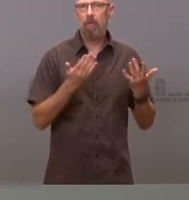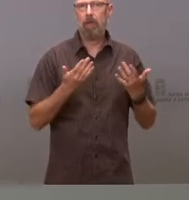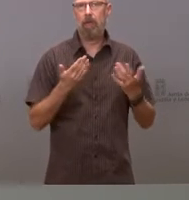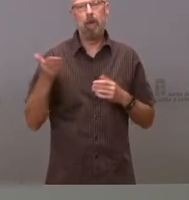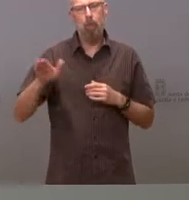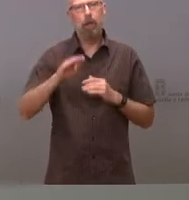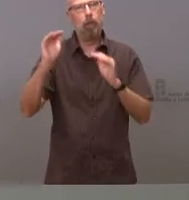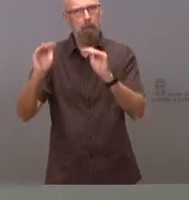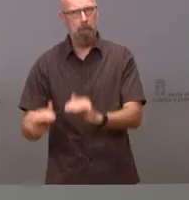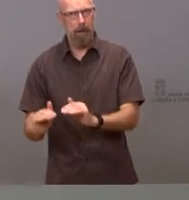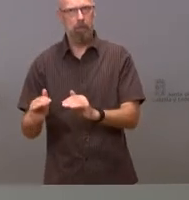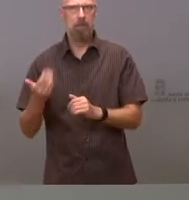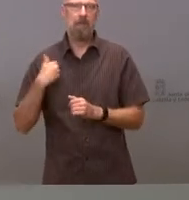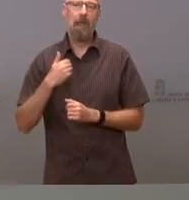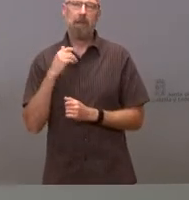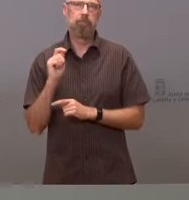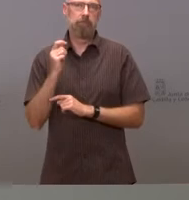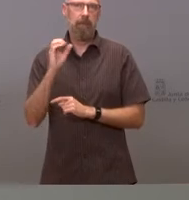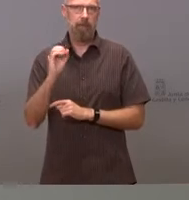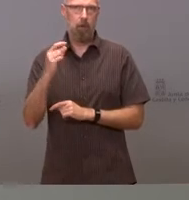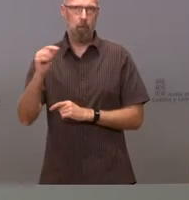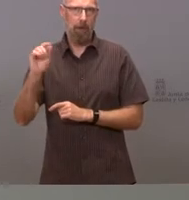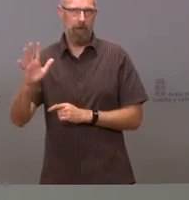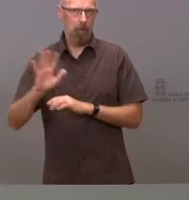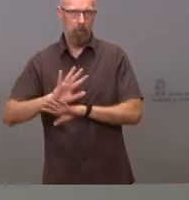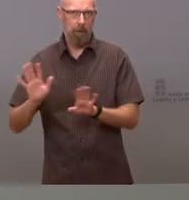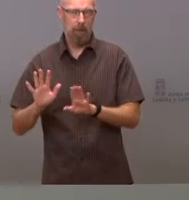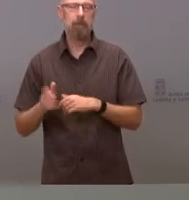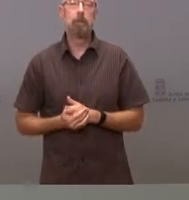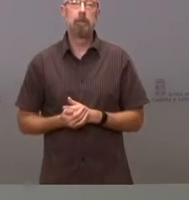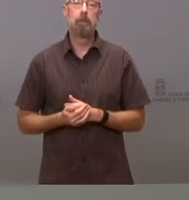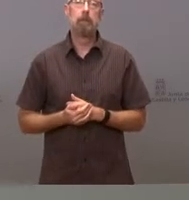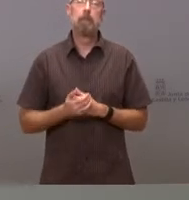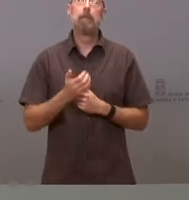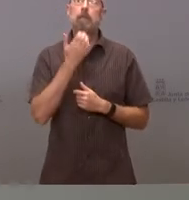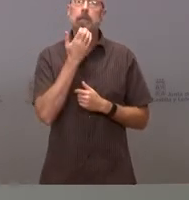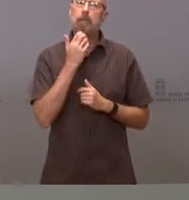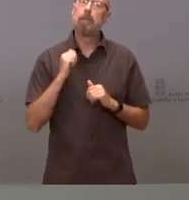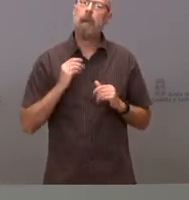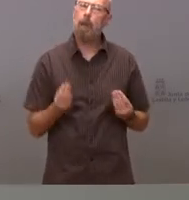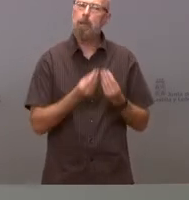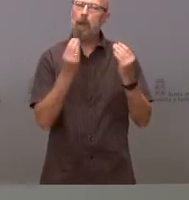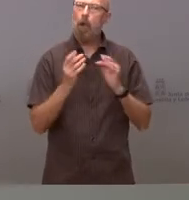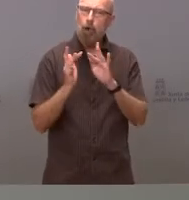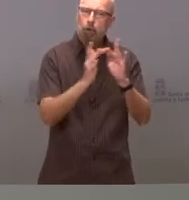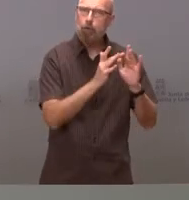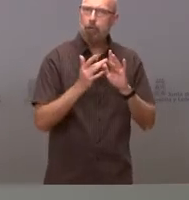y que, a pesar de que se haya recuperado movilidad e interacción social, el impacto de la enfermedad es